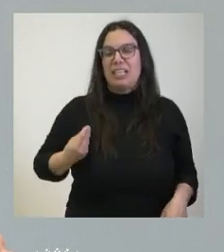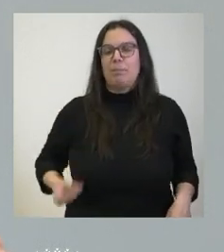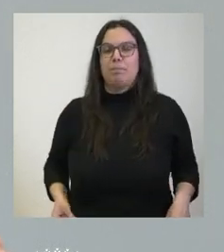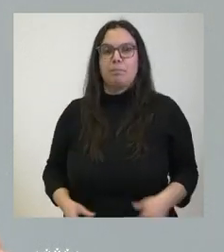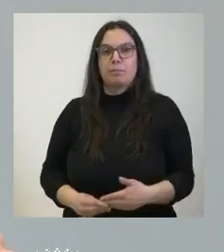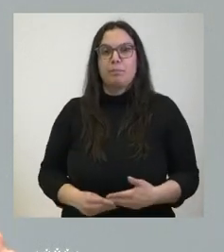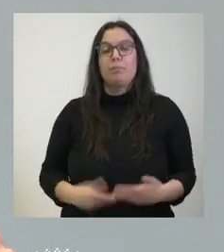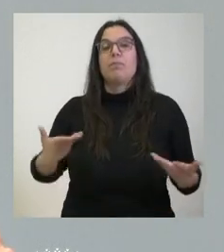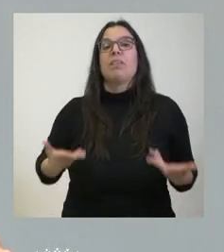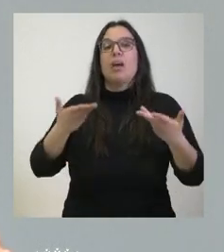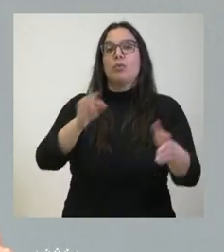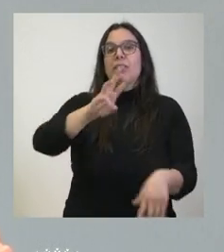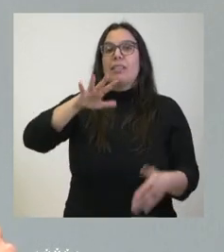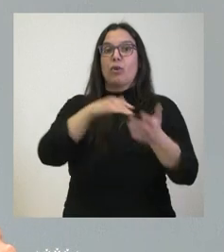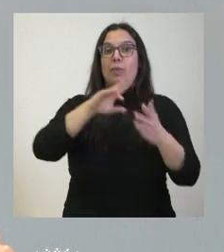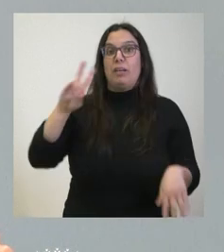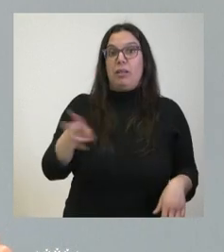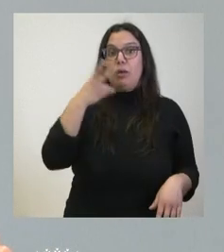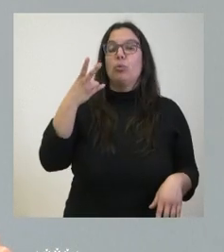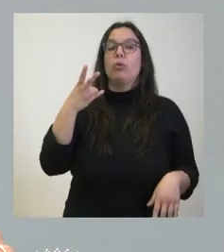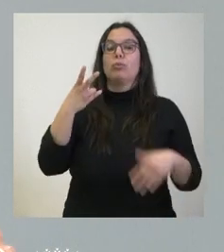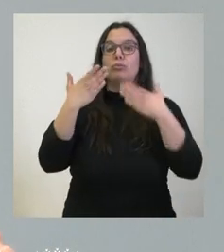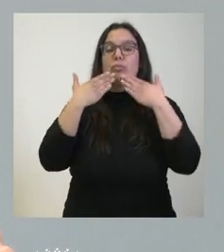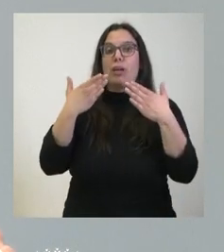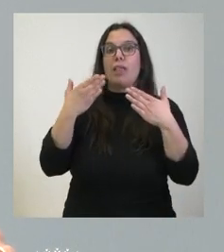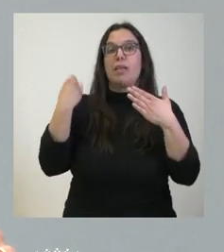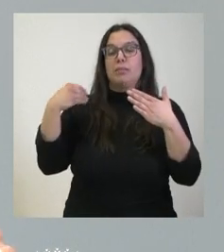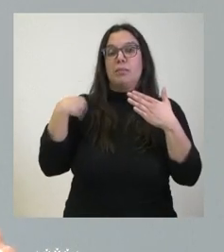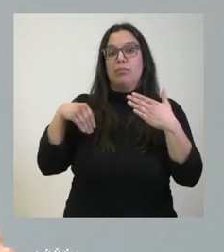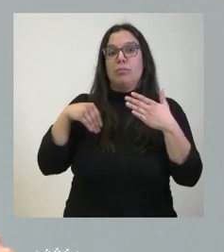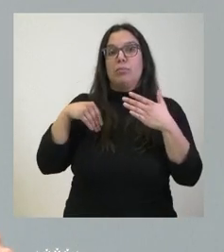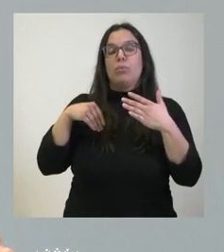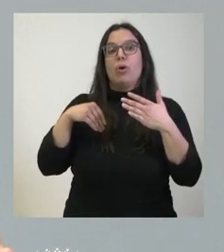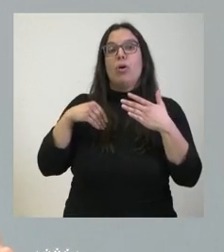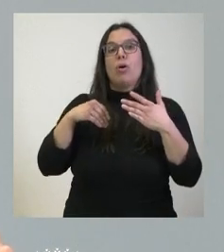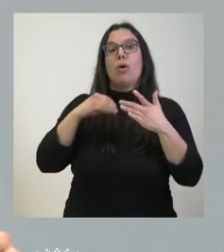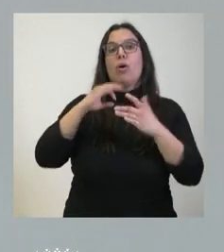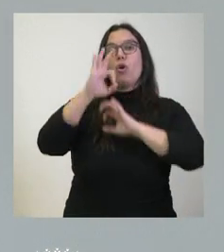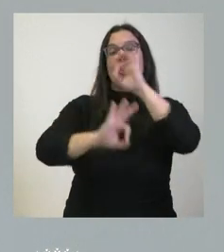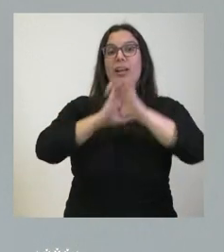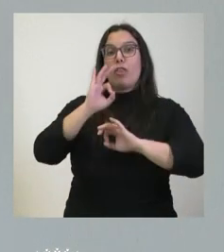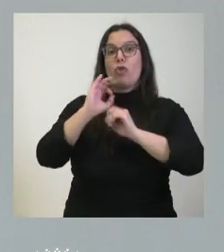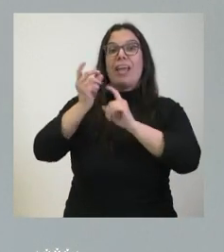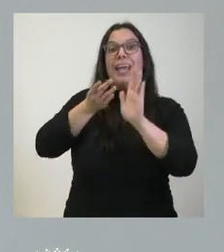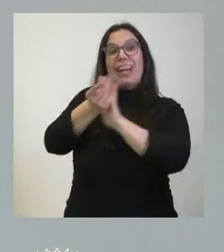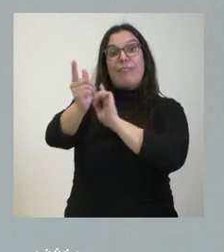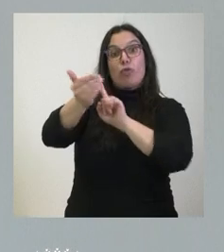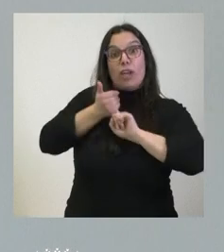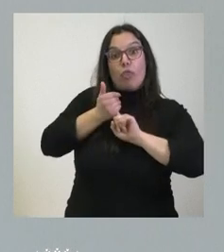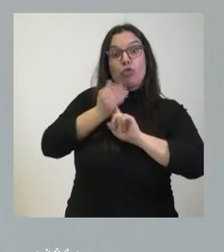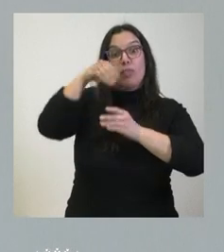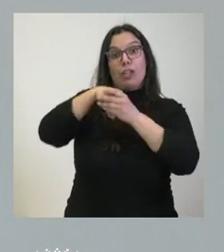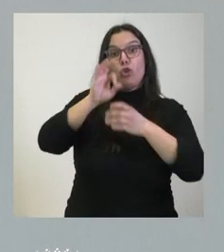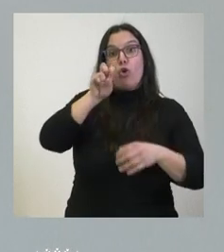ayuda de 35.000 euros a través de la Organización de Refugiados de Naciones Unidas tiene el mismo objetivo básicamente que la que